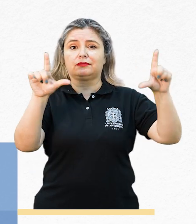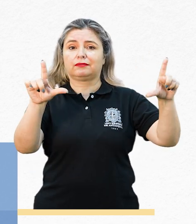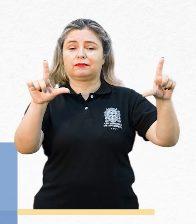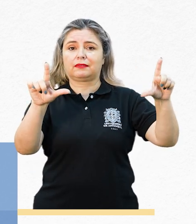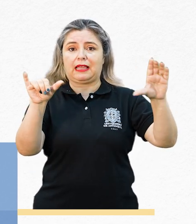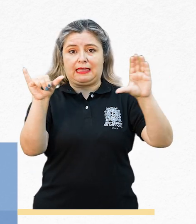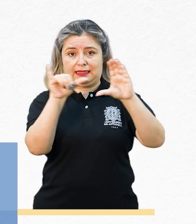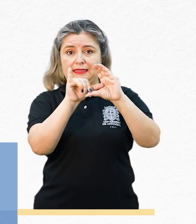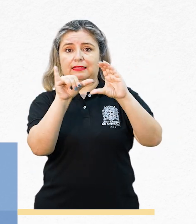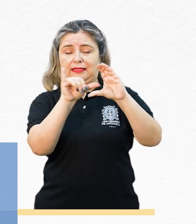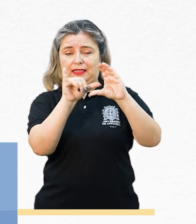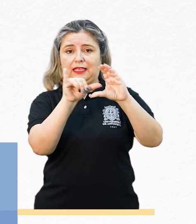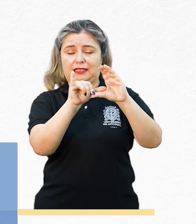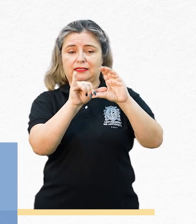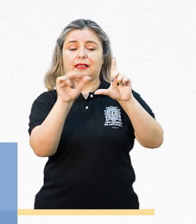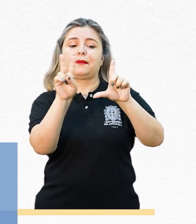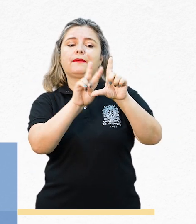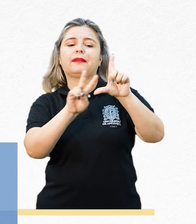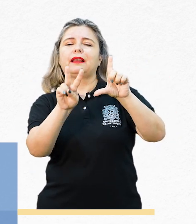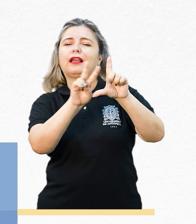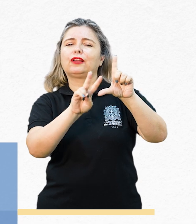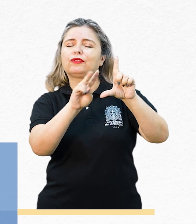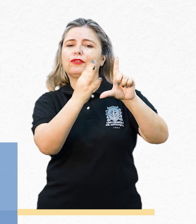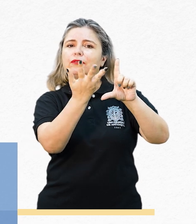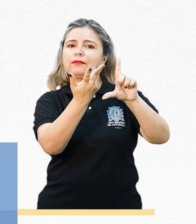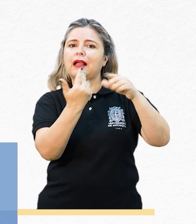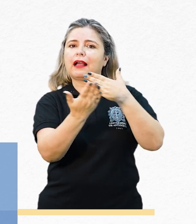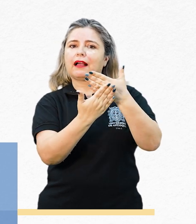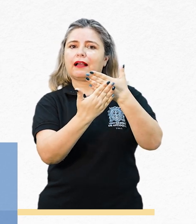utilizando el lector de pantalla.